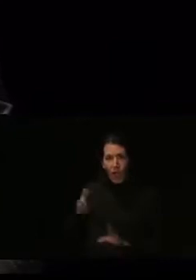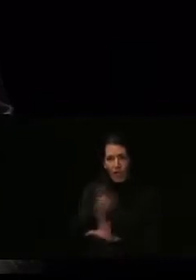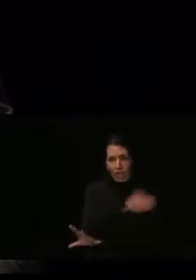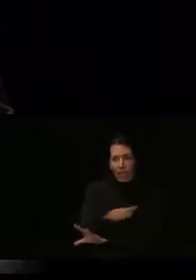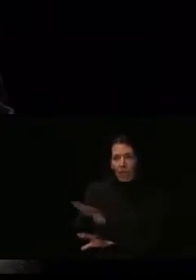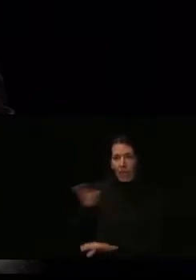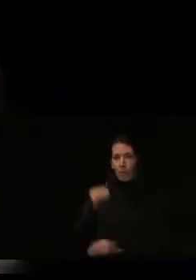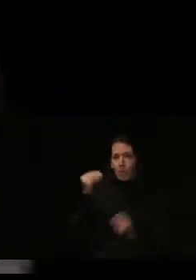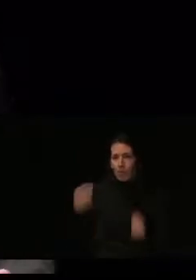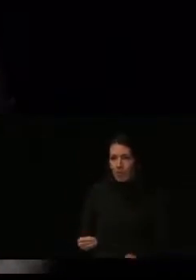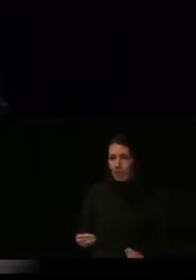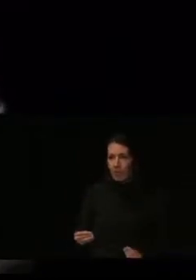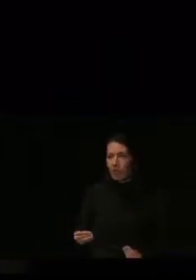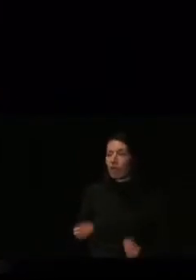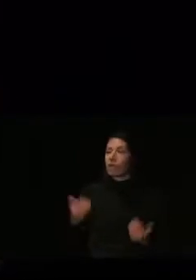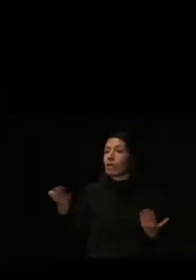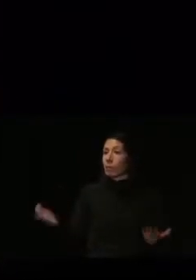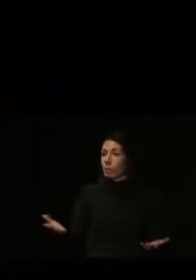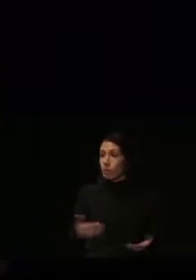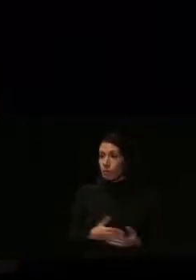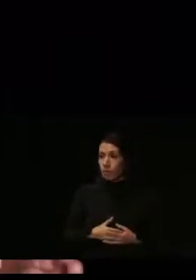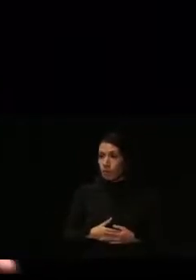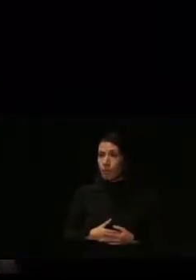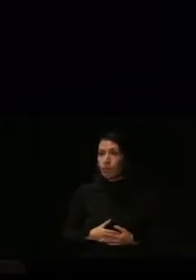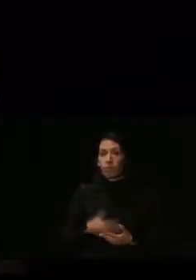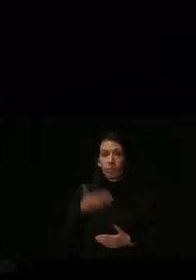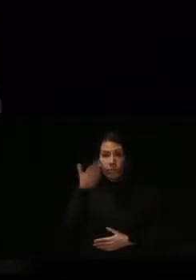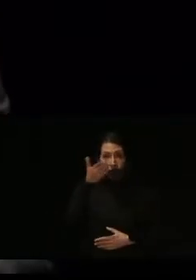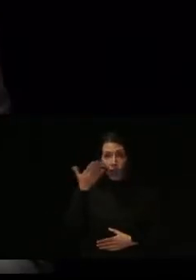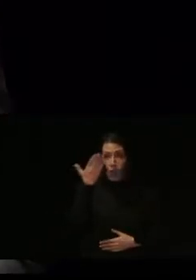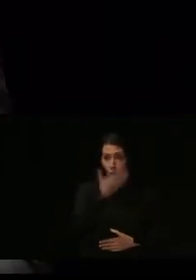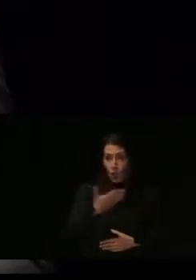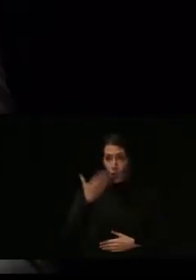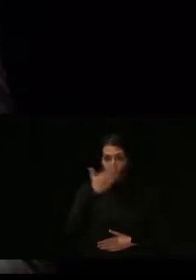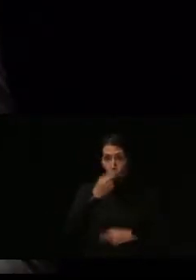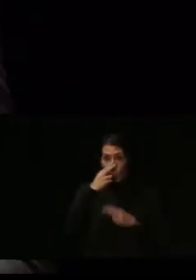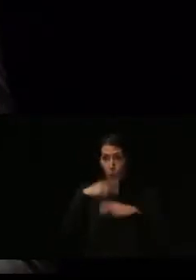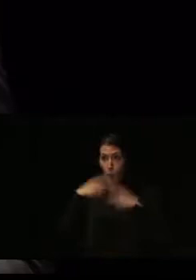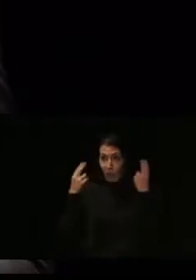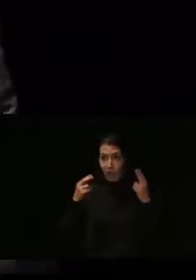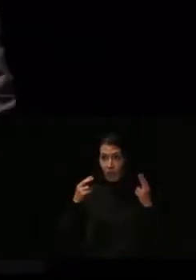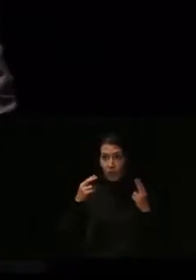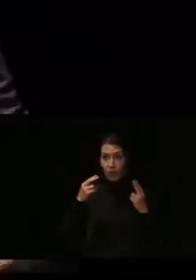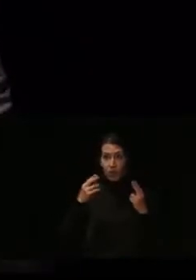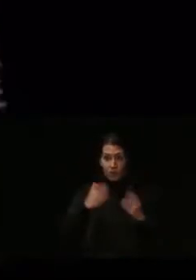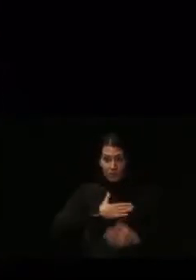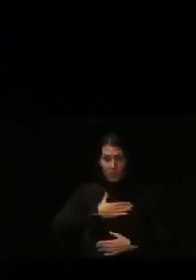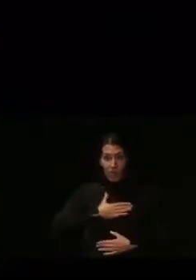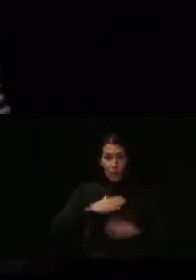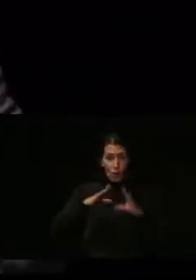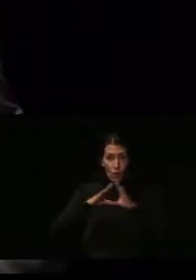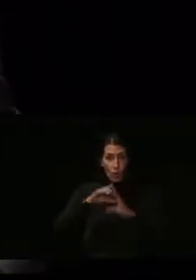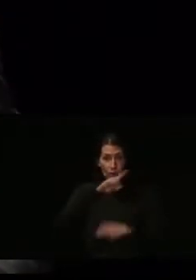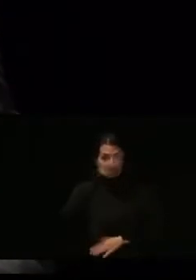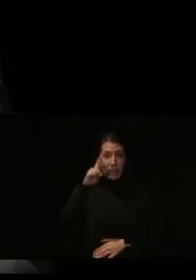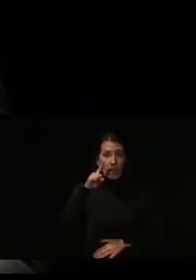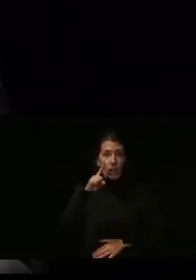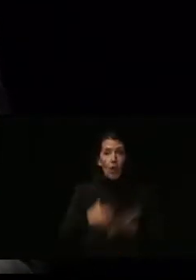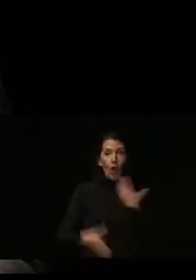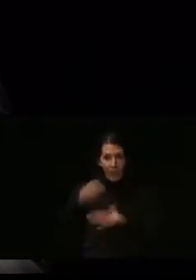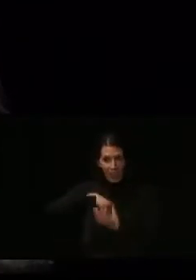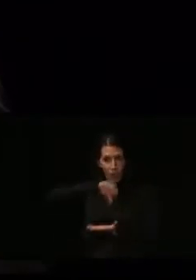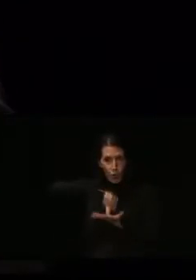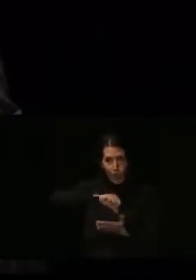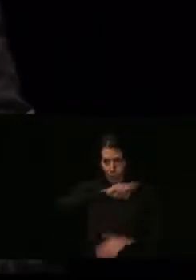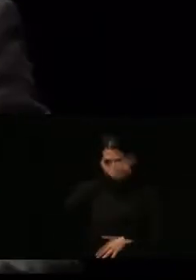Básicamente, han ido a colegios públicos de la Comunidad de Madrid, pero ubicadas en el municipio